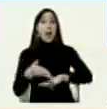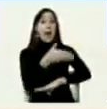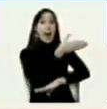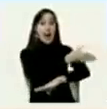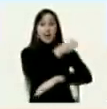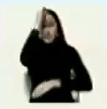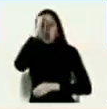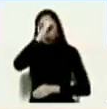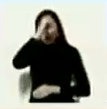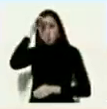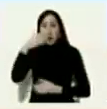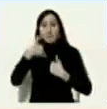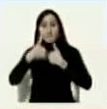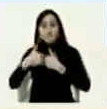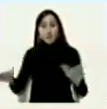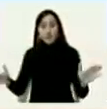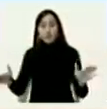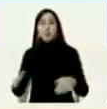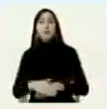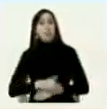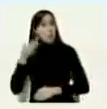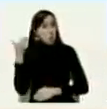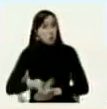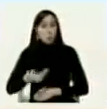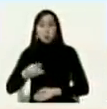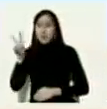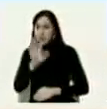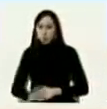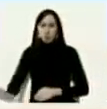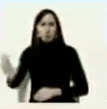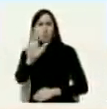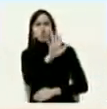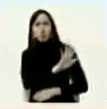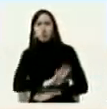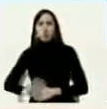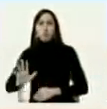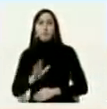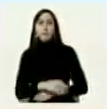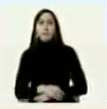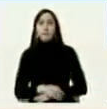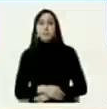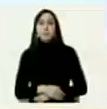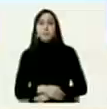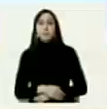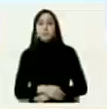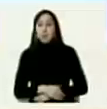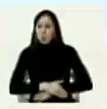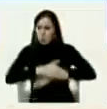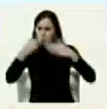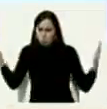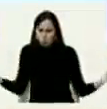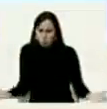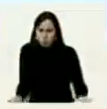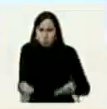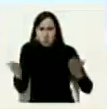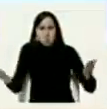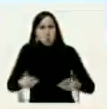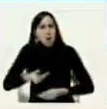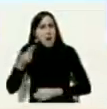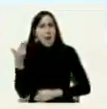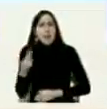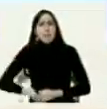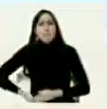abiertas ejemplares para el país que han dado un impulso muy